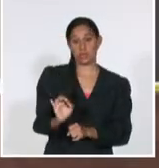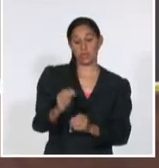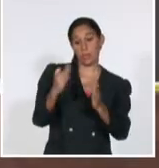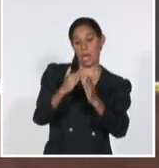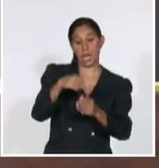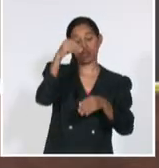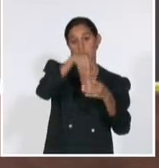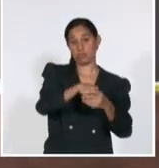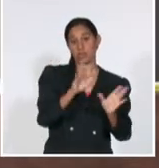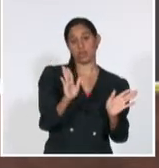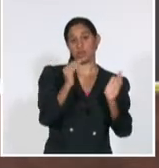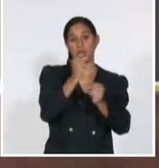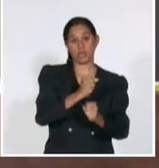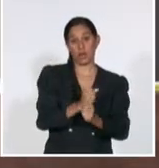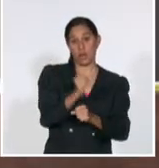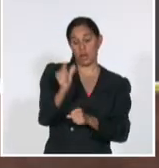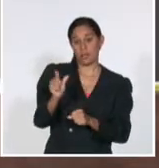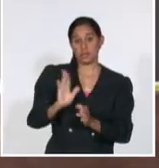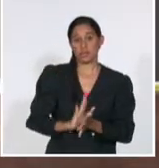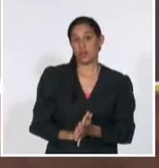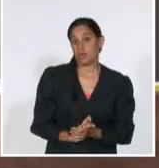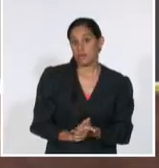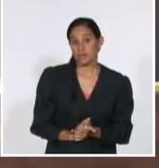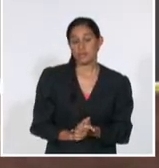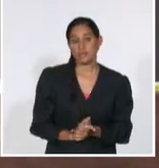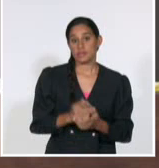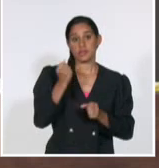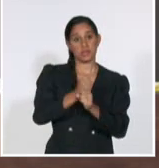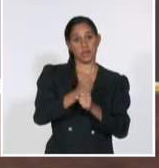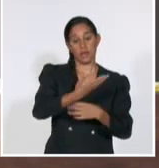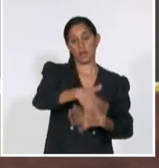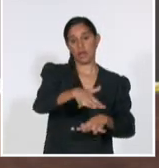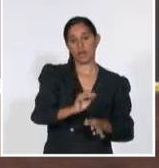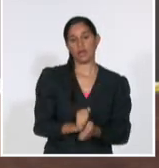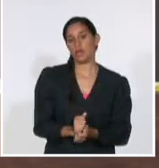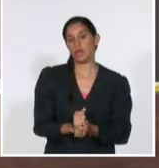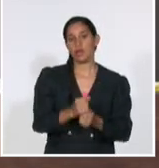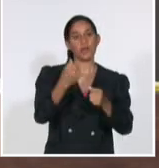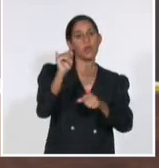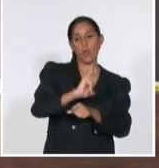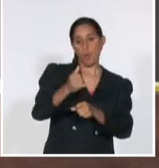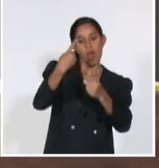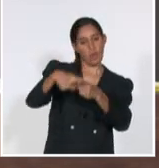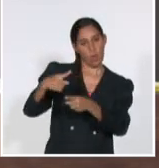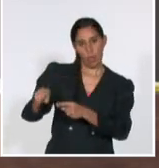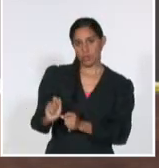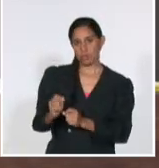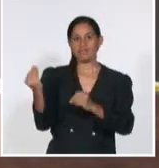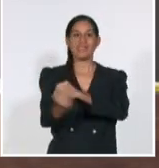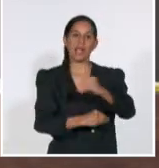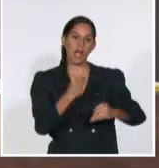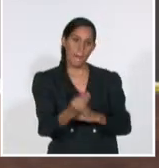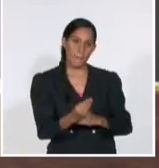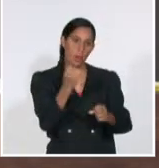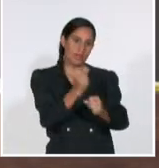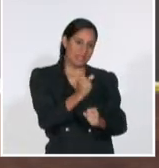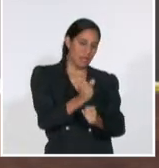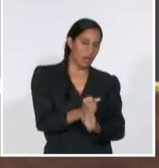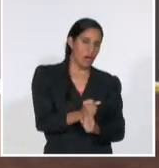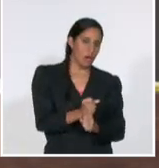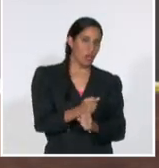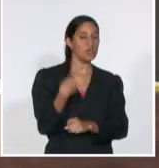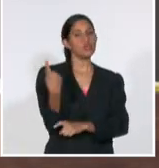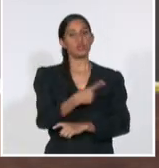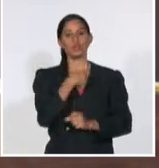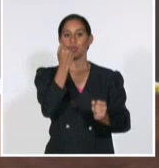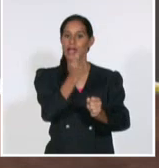Entonces yo creo que hay que ir un poco al concepto, como lo han hecho otros que no se han acomodado eso, del cambio de actividad. Y nosotros por el cambio de actividad,